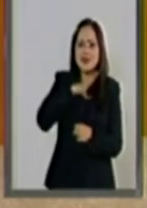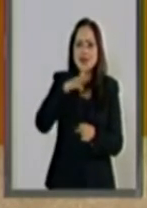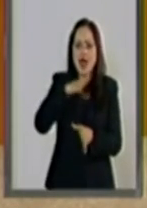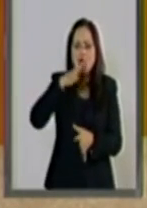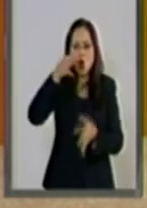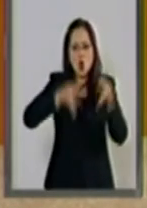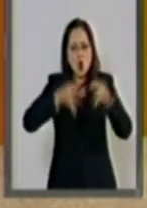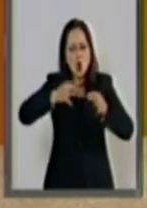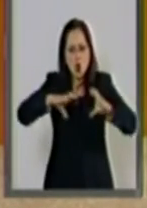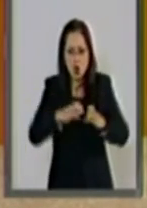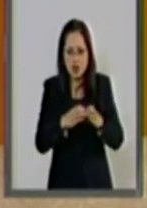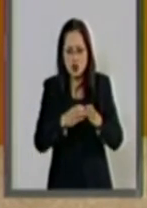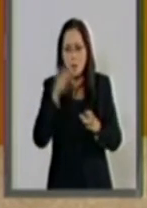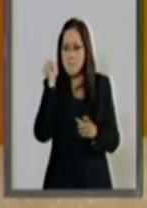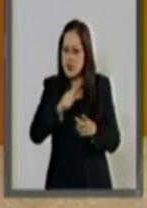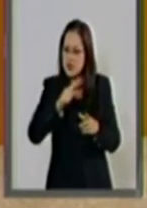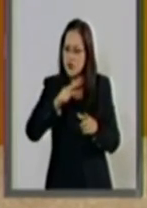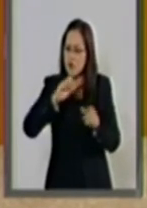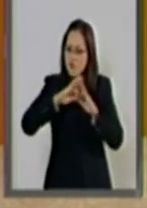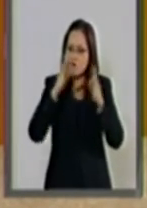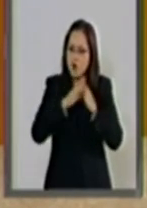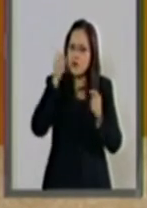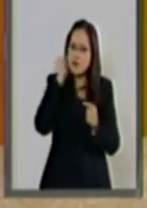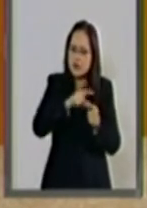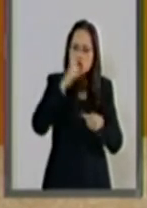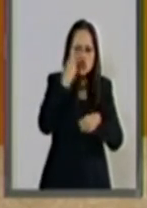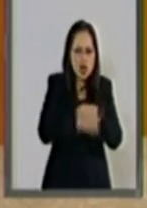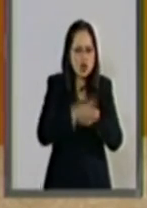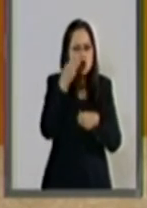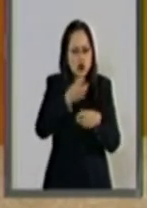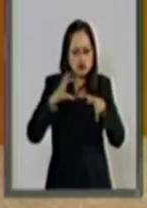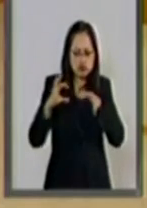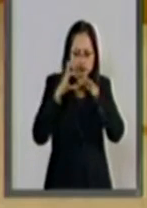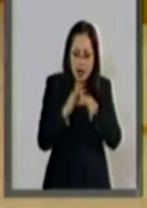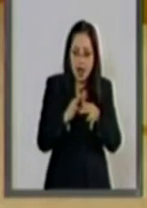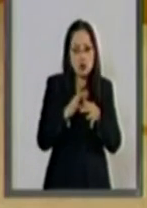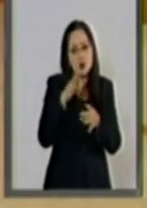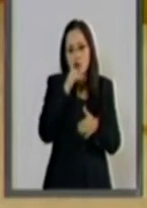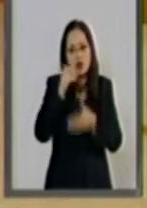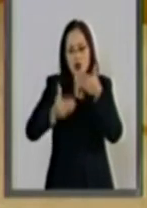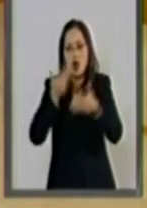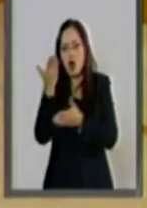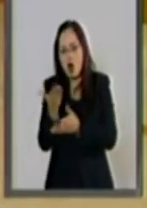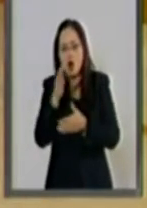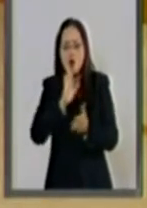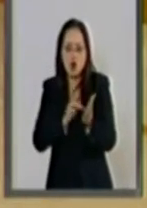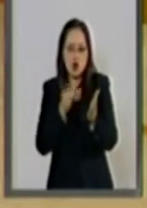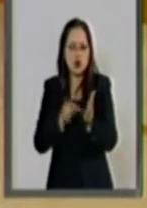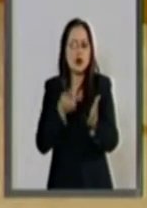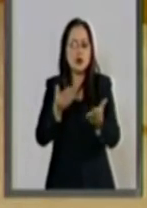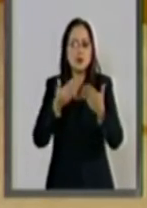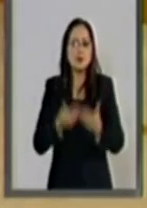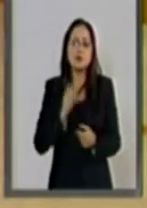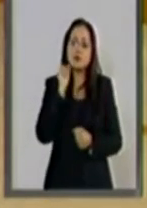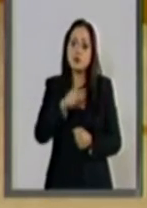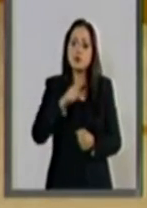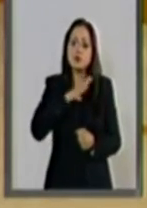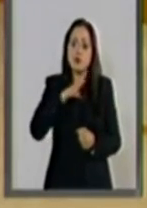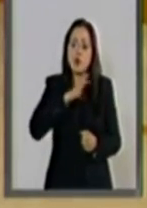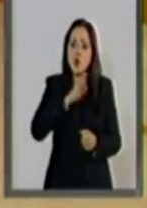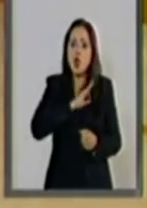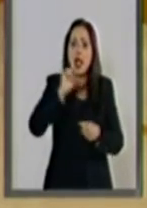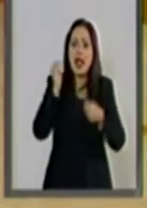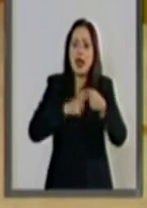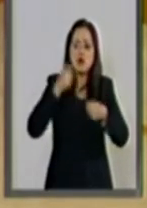acuerdos por los mismos hechos que correspondan a los mismos delitos. Tampoco procederán cuando se trate de